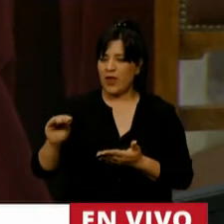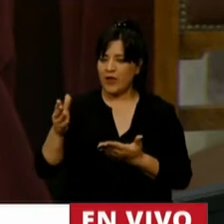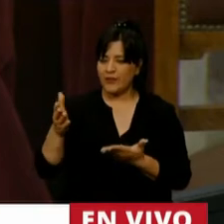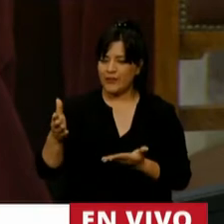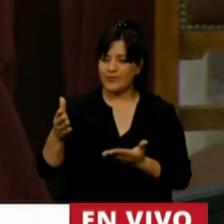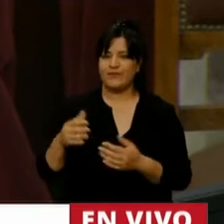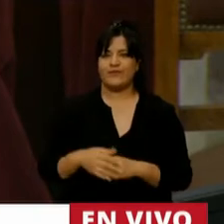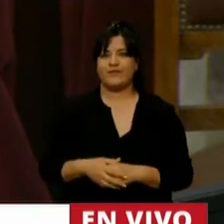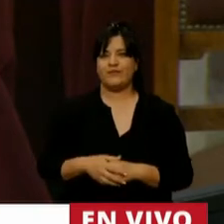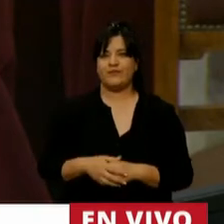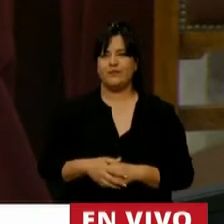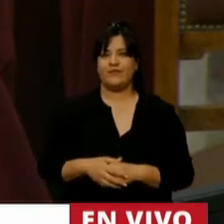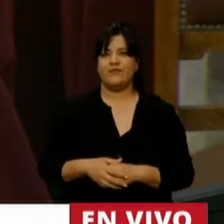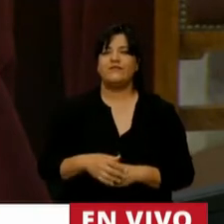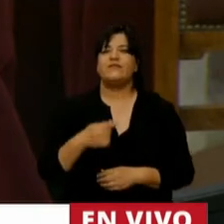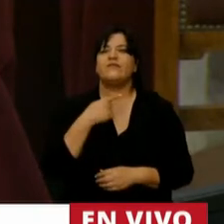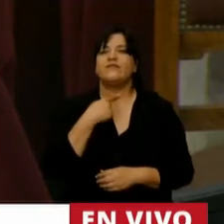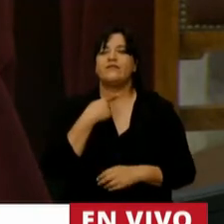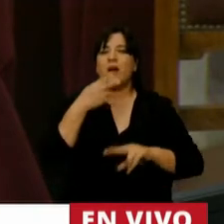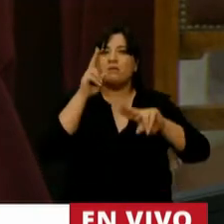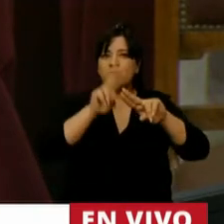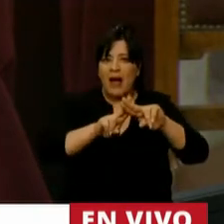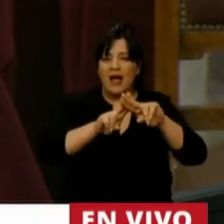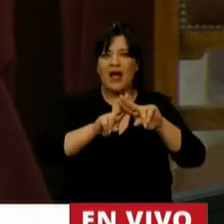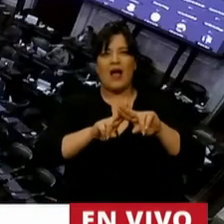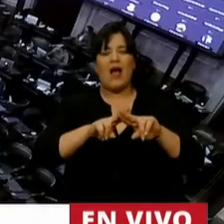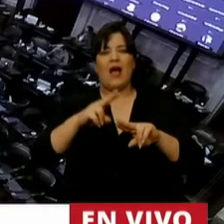Diputado, diputado, apagó el micrófono, no la cámara.